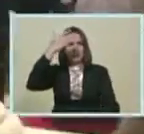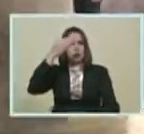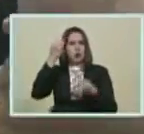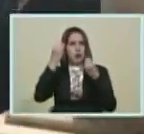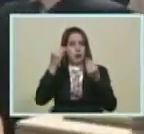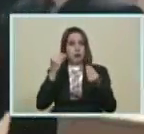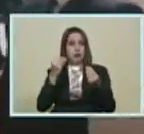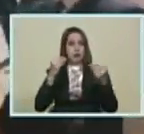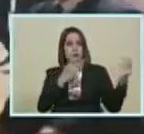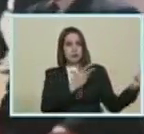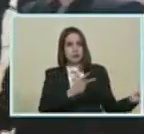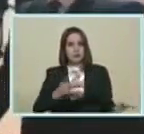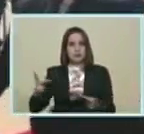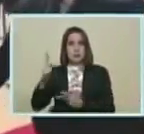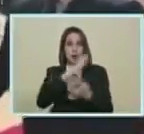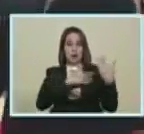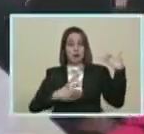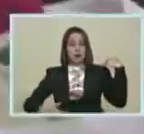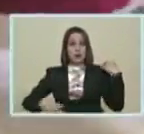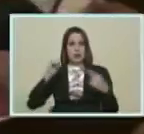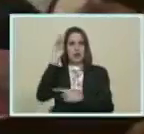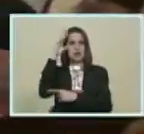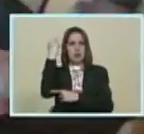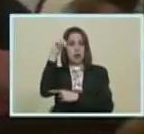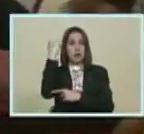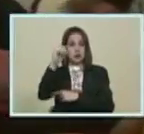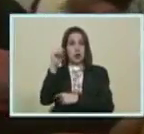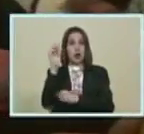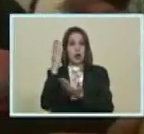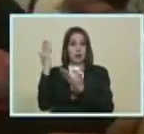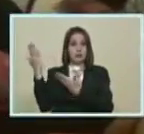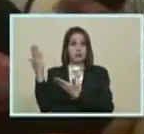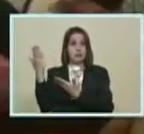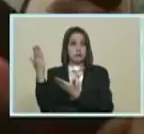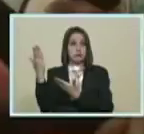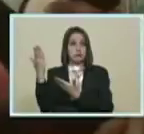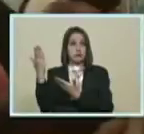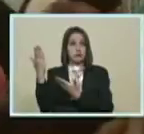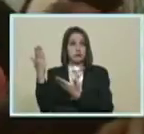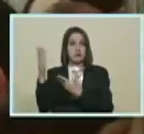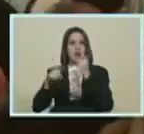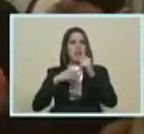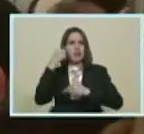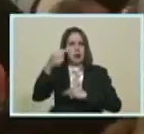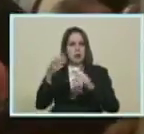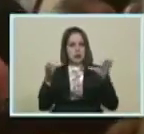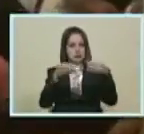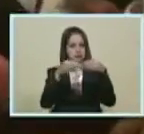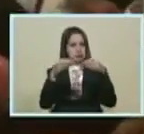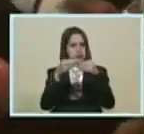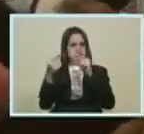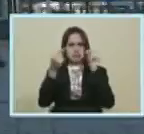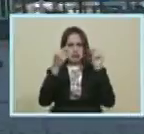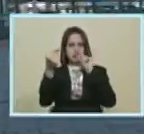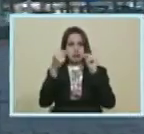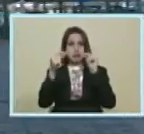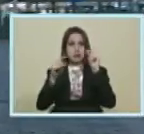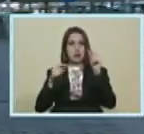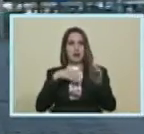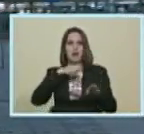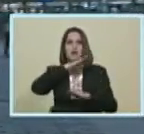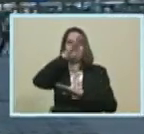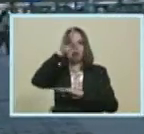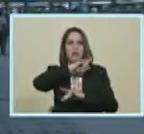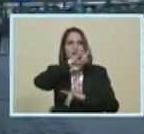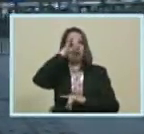Donde fue recibido Por el presidente De la asamblea Nacional Popular Zahid Duhadya Luego de esta reunión Partió rumbo a Kazajistán